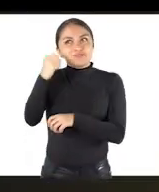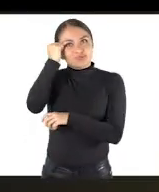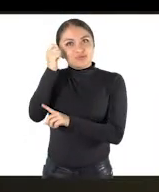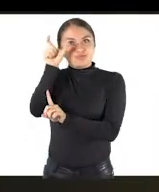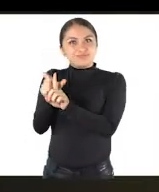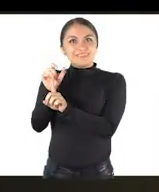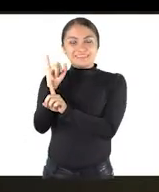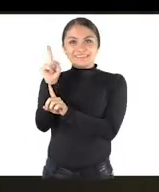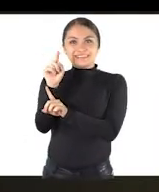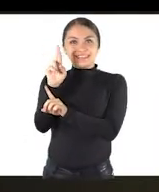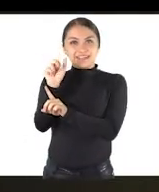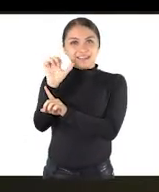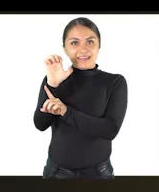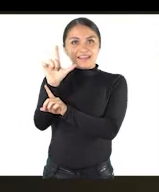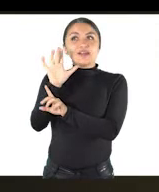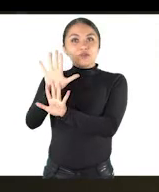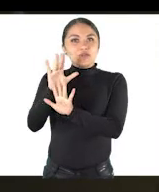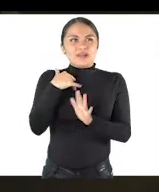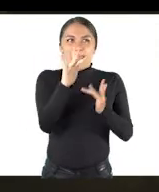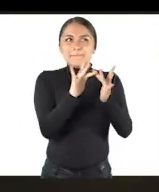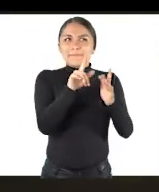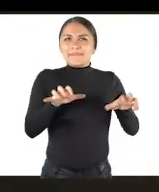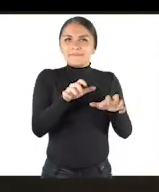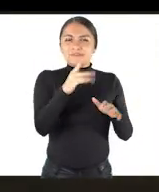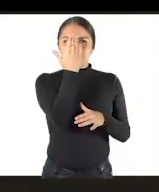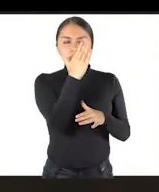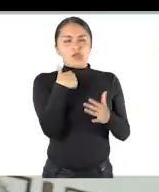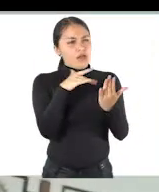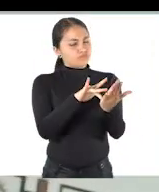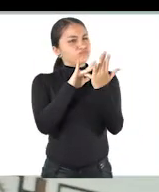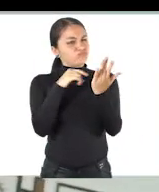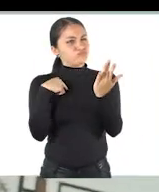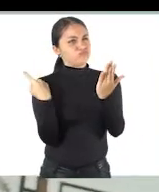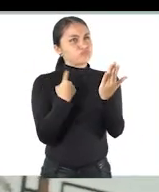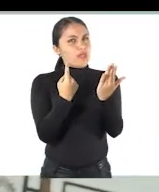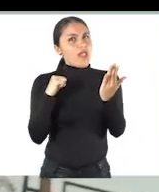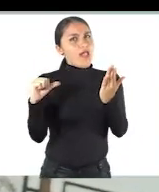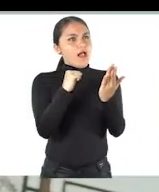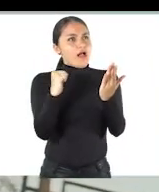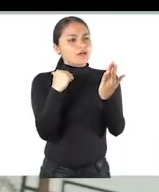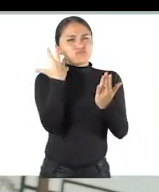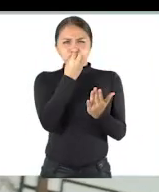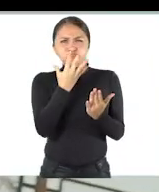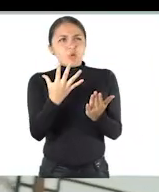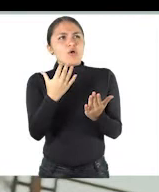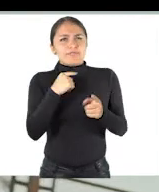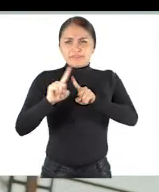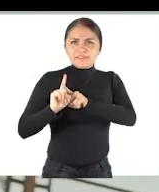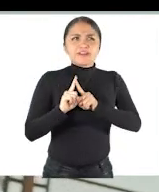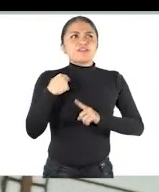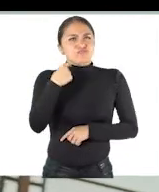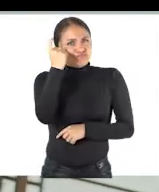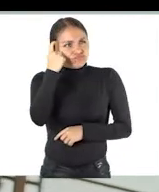Me gusta mucho la actividad del profesor Israel con el espejo. Ese día nos mostró que nosotros somos hermosas,